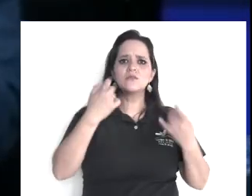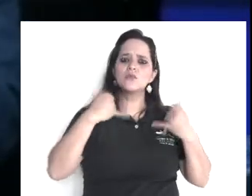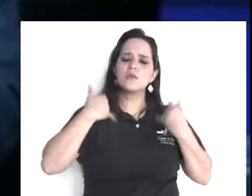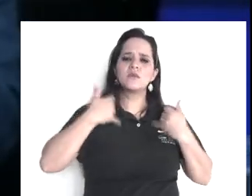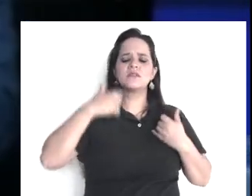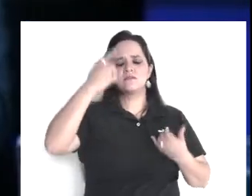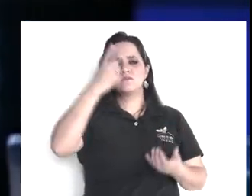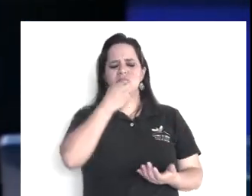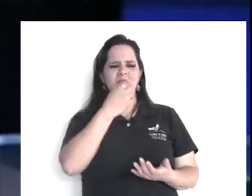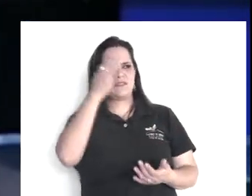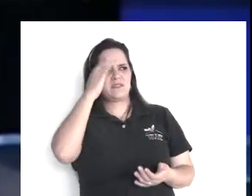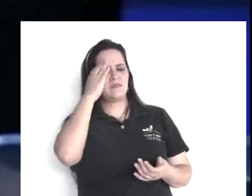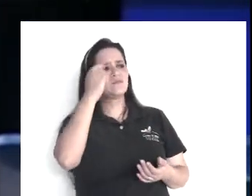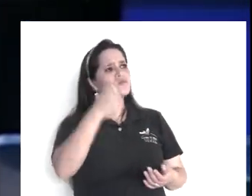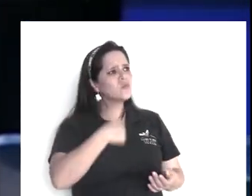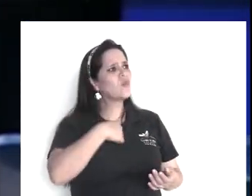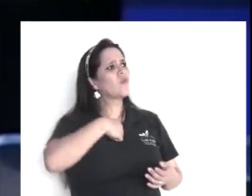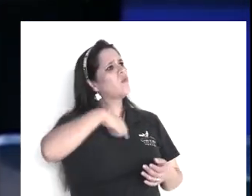razón, pero,